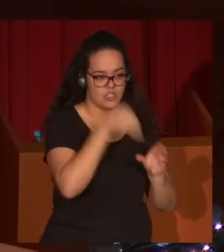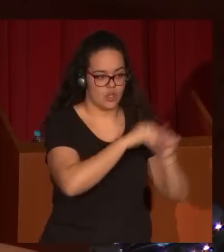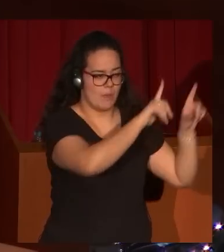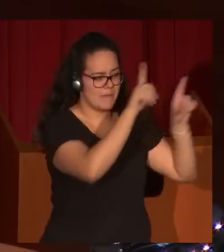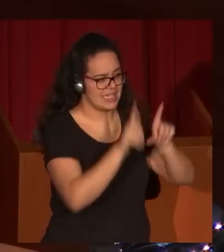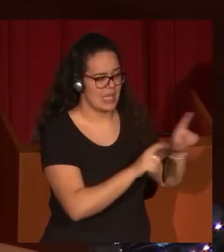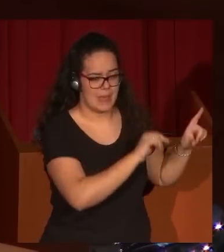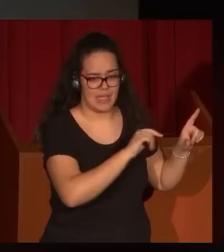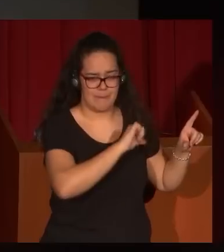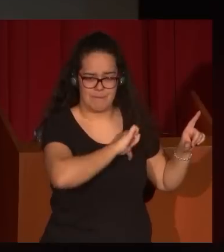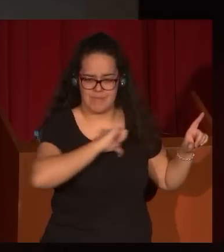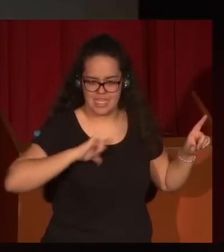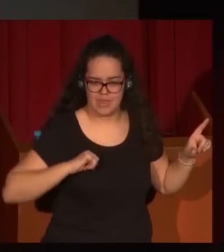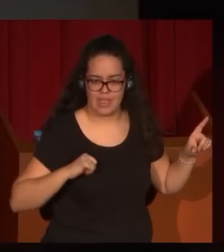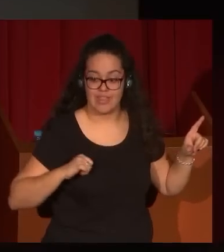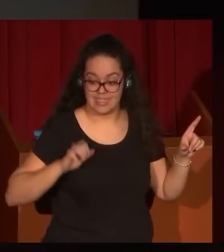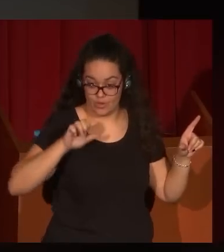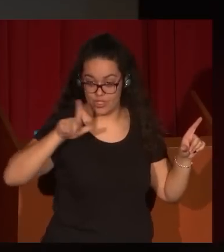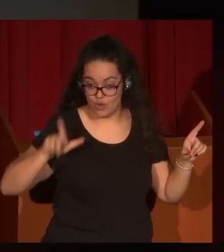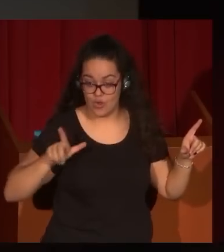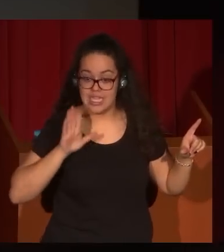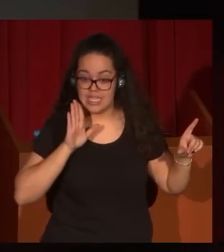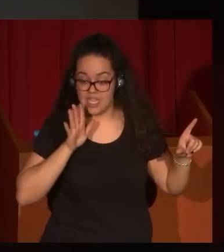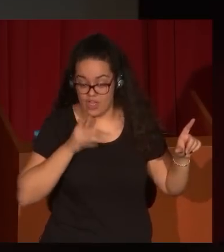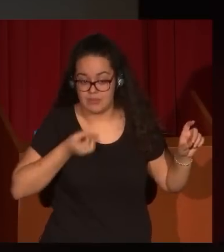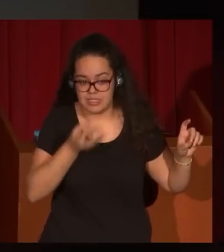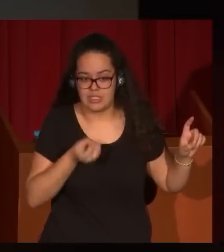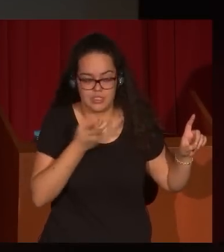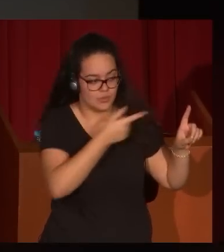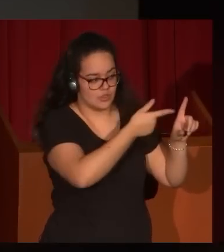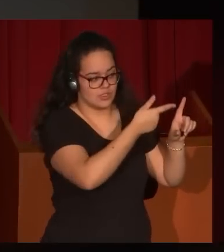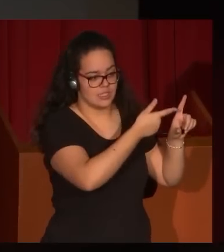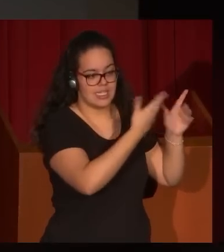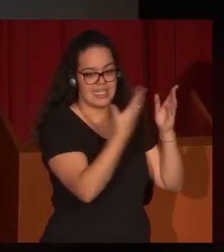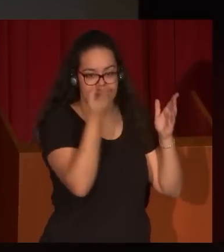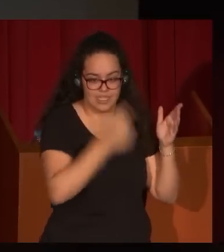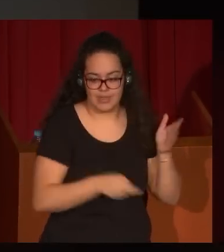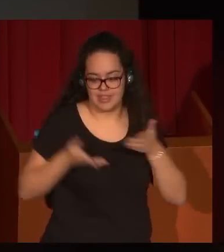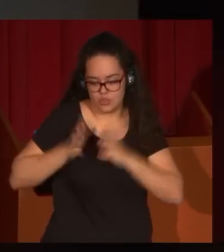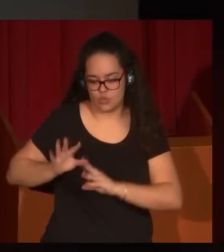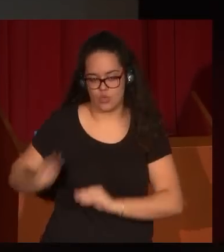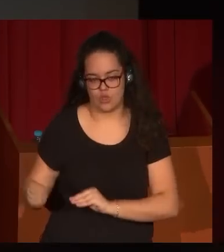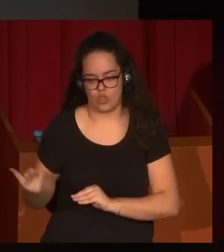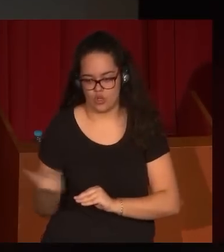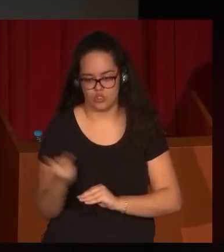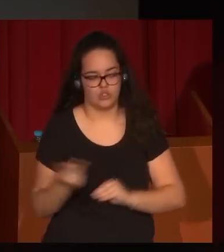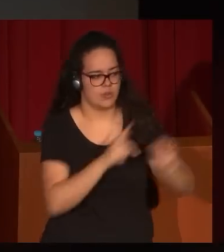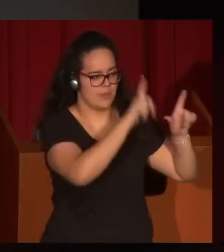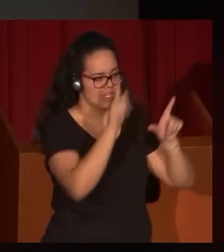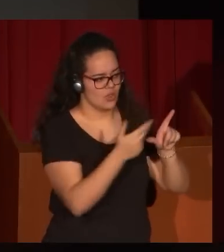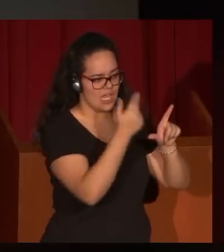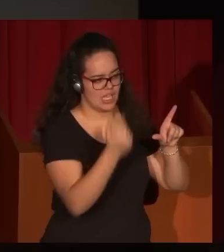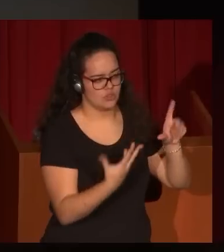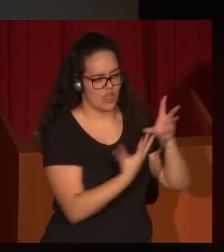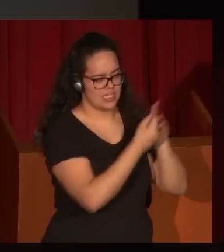privada más numerosa de obras de Eugenio Lucas Velázquez y también de Eugenio Lucas Villamil. José Lázaro, por su